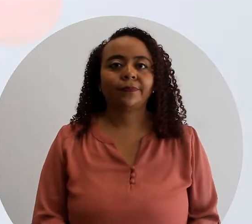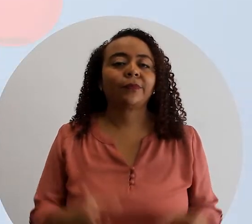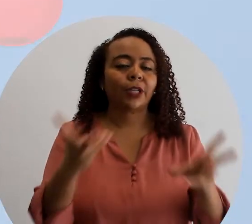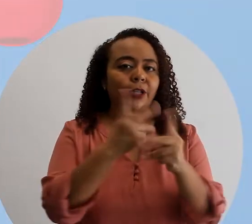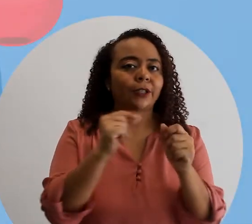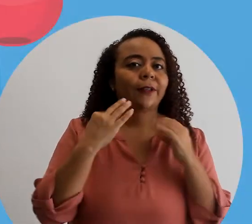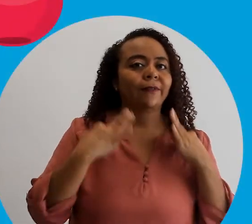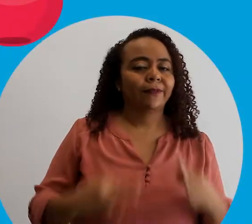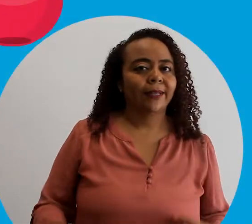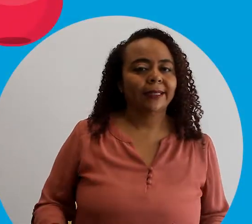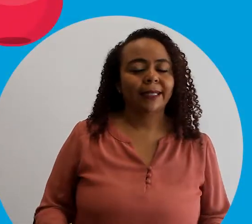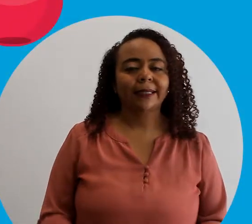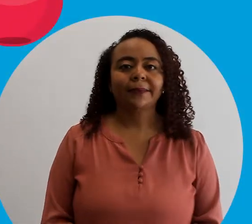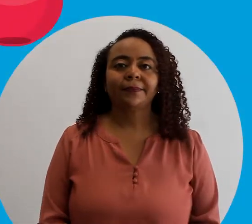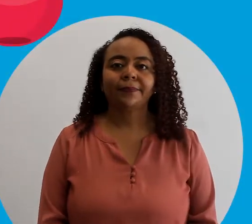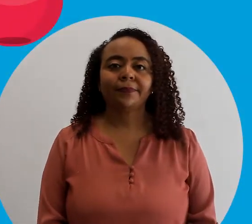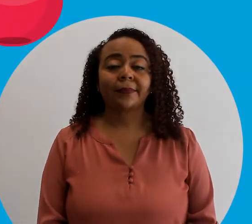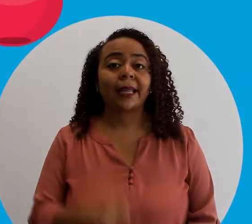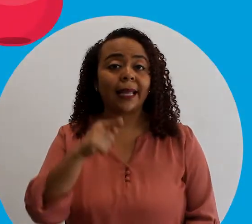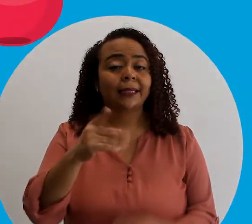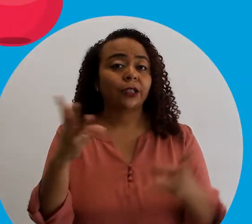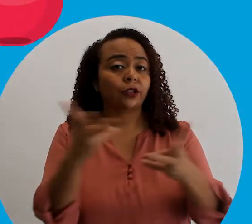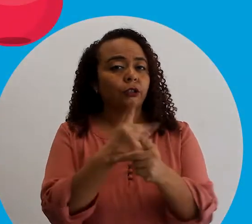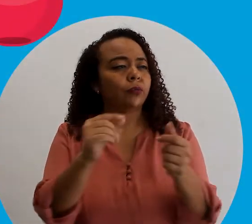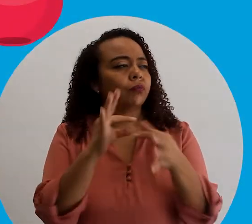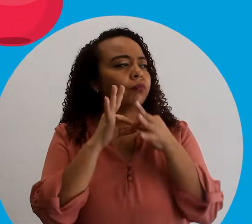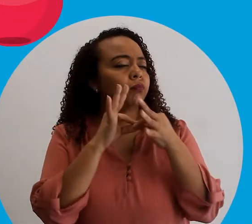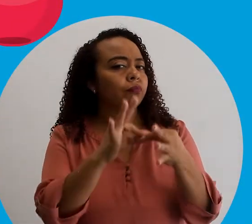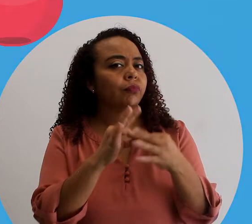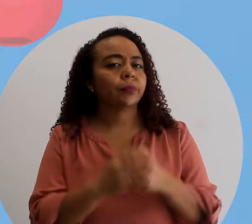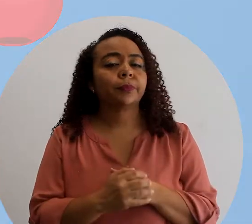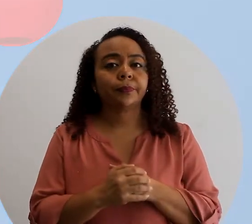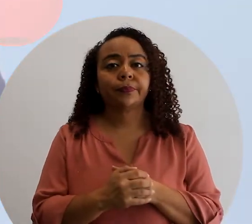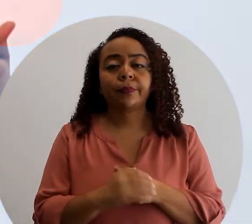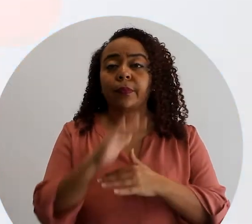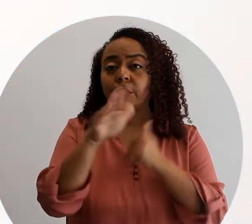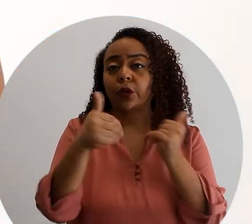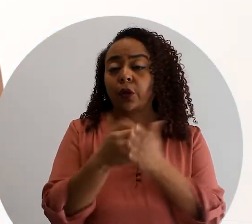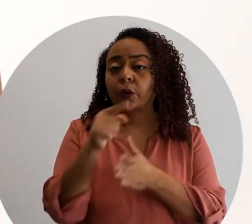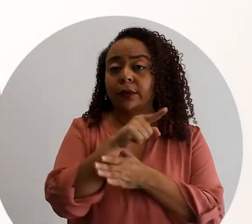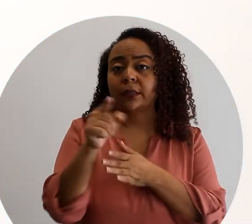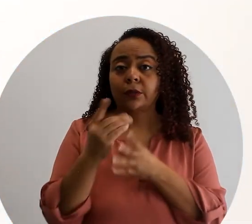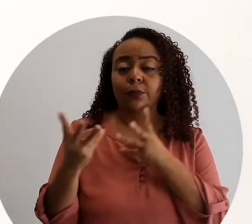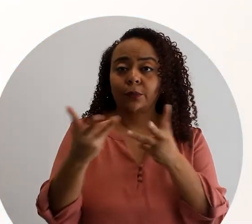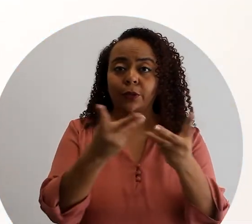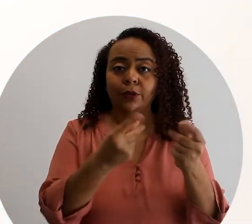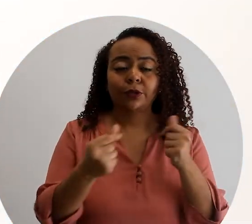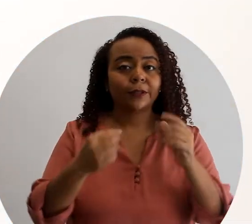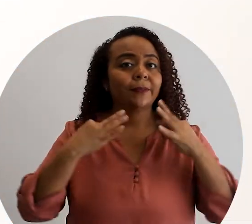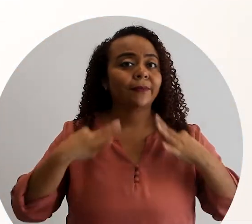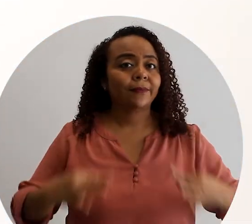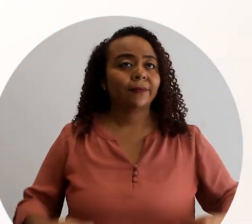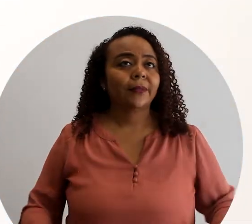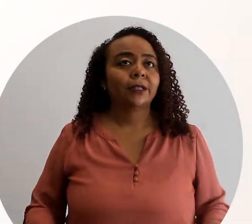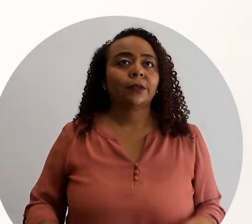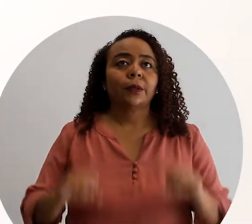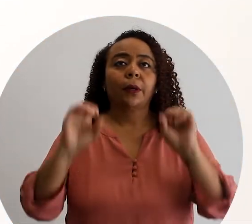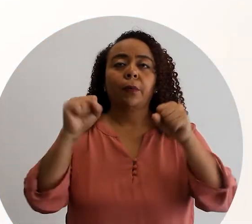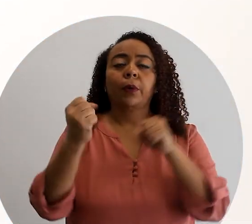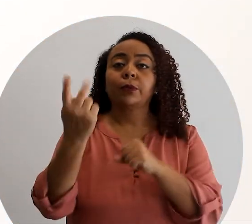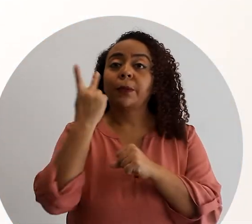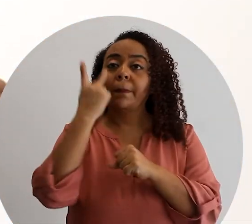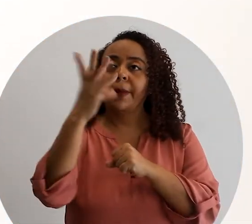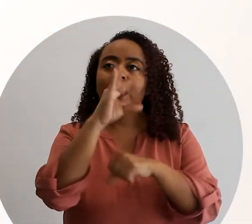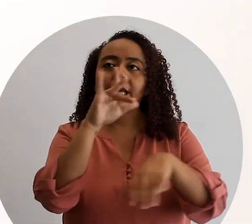Soluciones físicas y tangibles. Estas soluciones corresponden a los bienes, es decir, todos aquellos productos físicos que